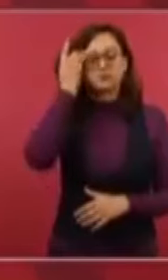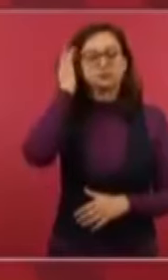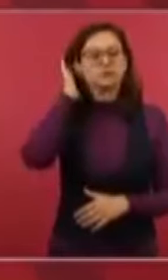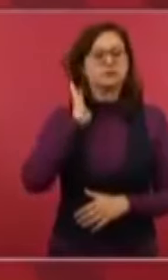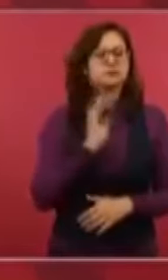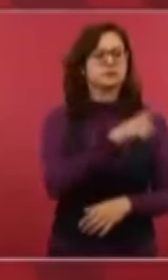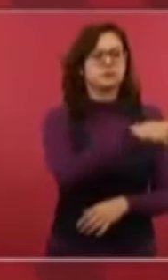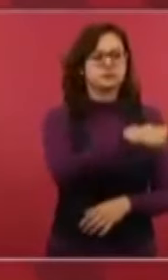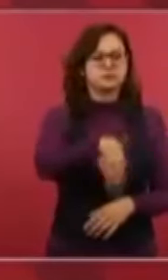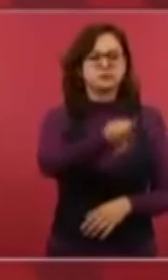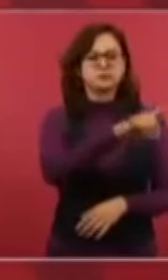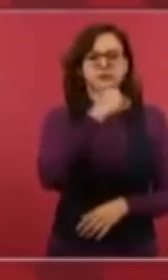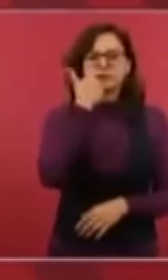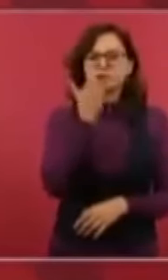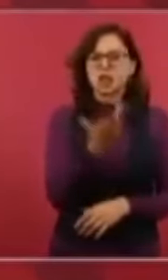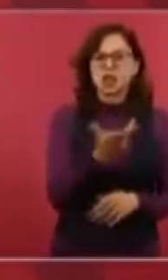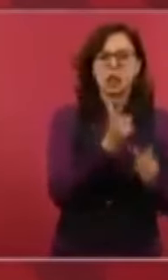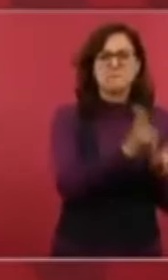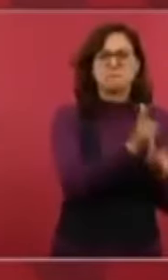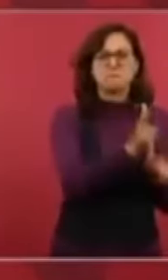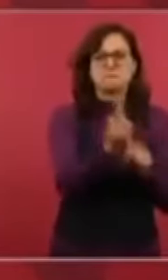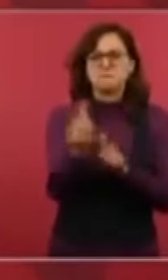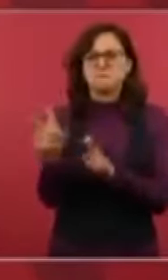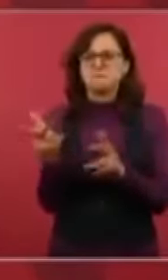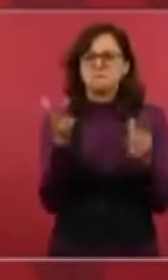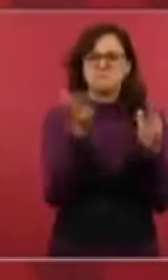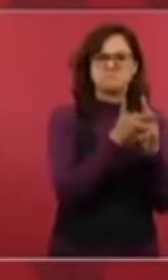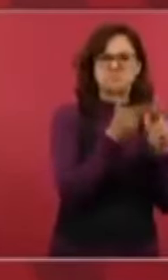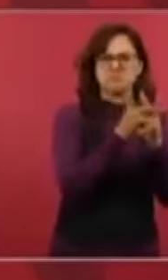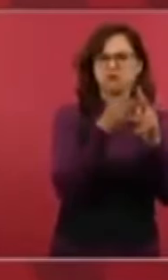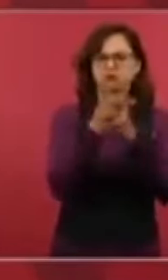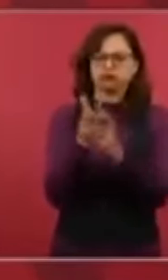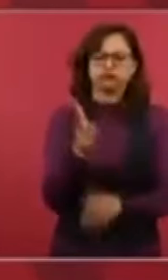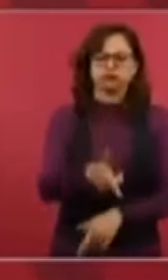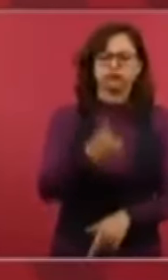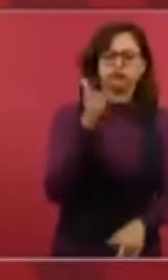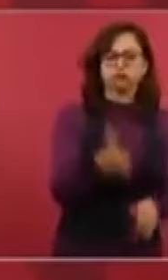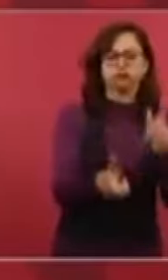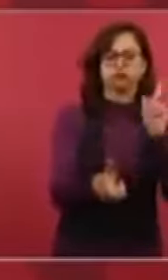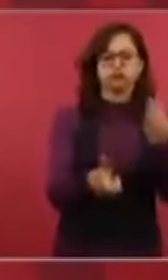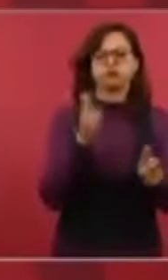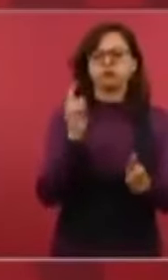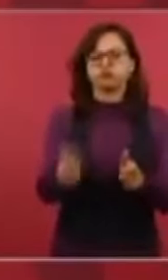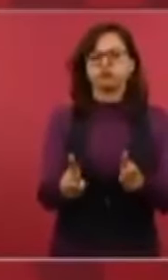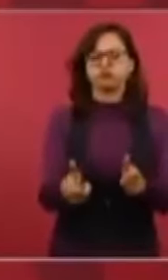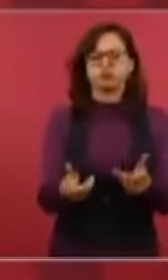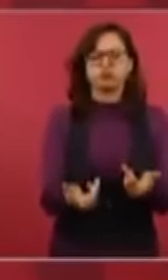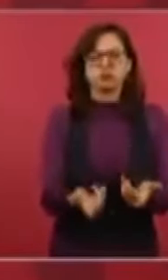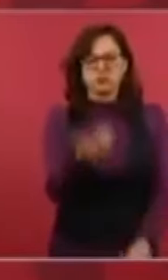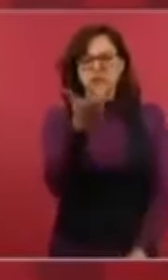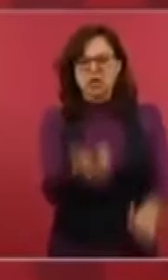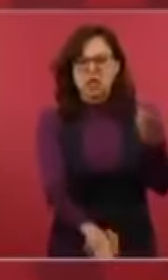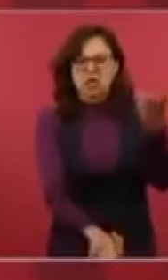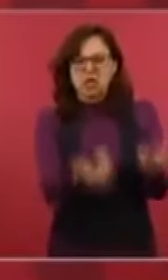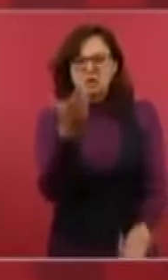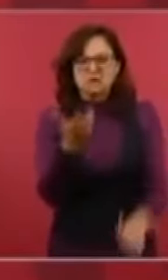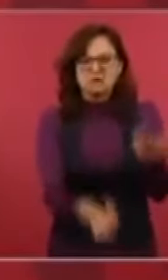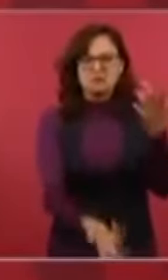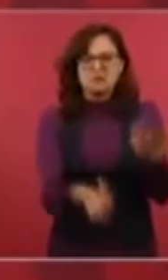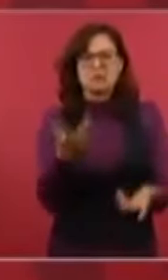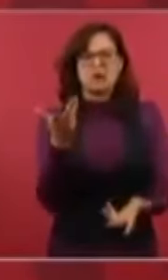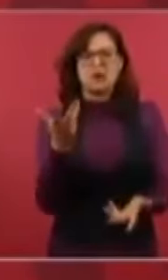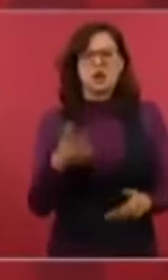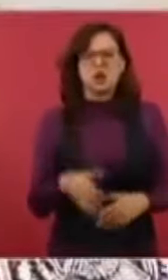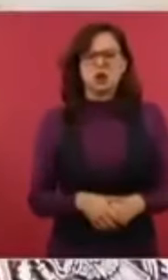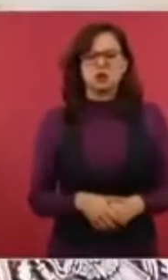es el mátalos en caliente, quémalos con leña verde